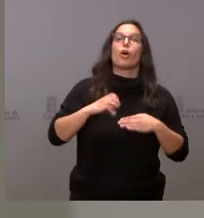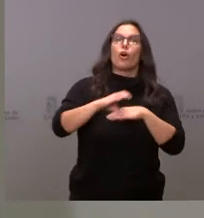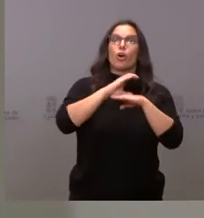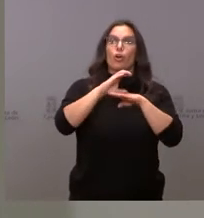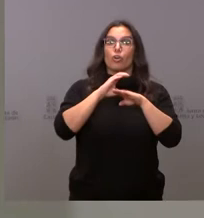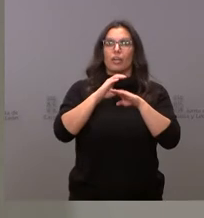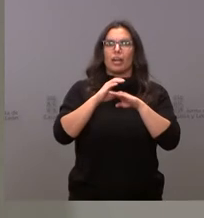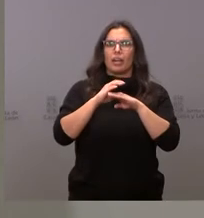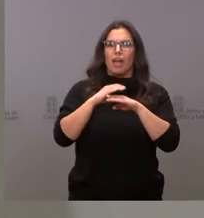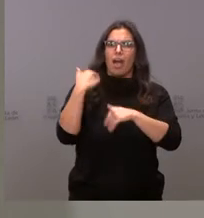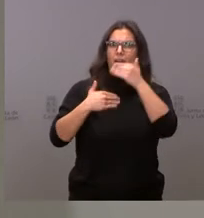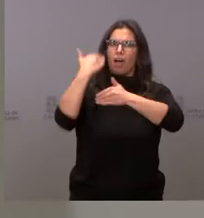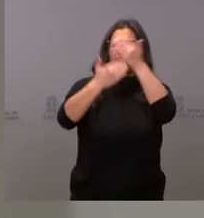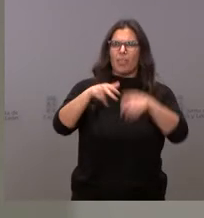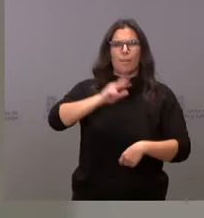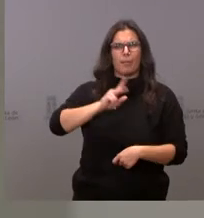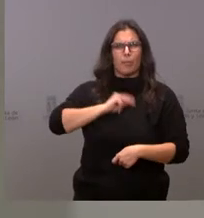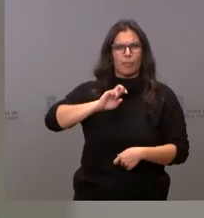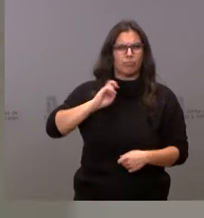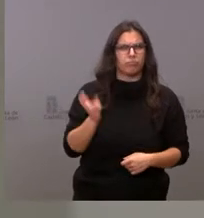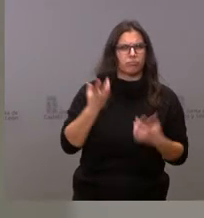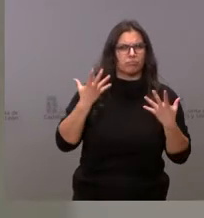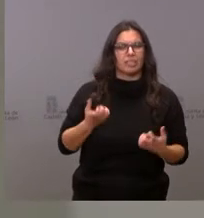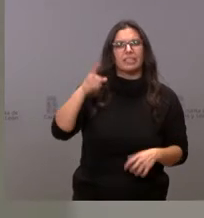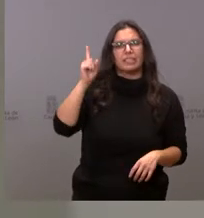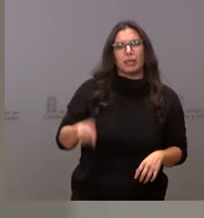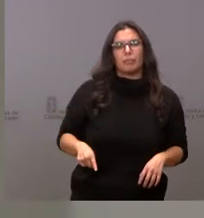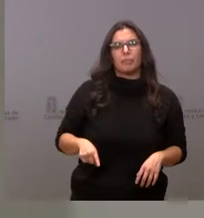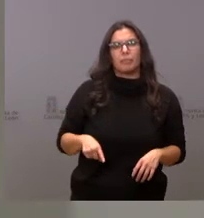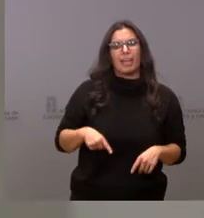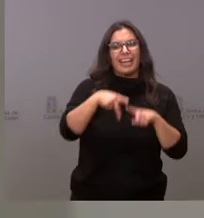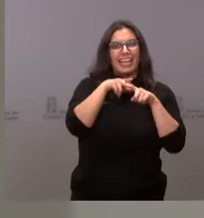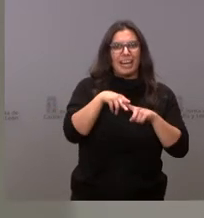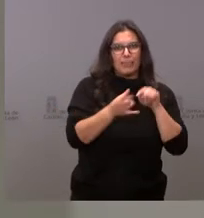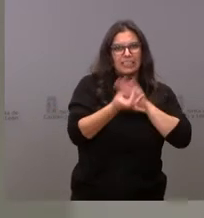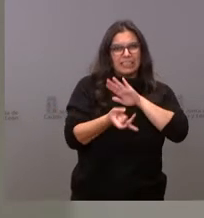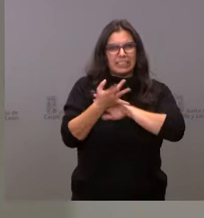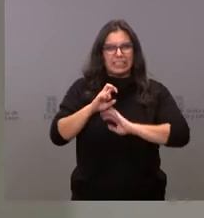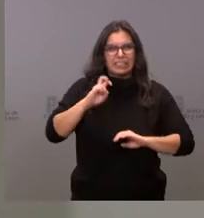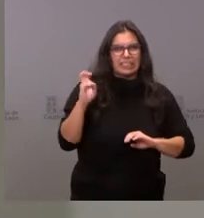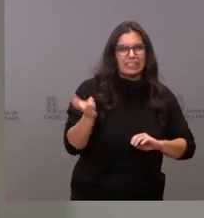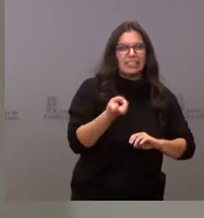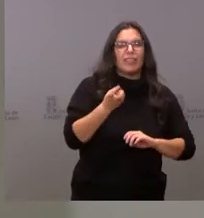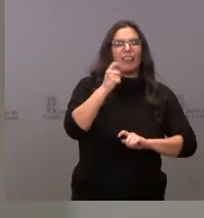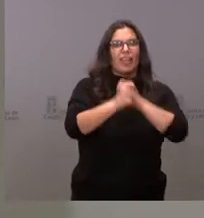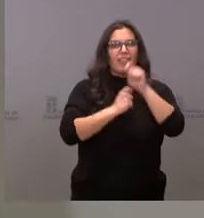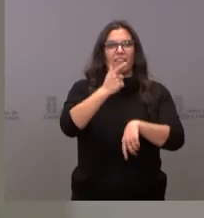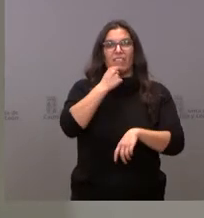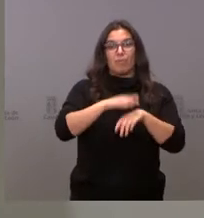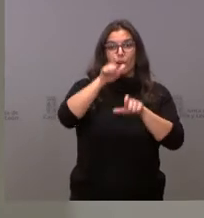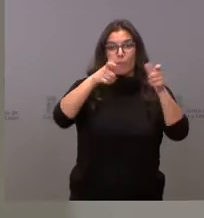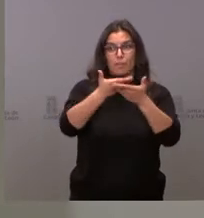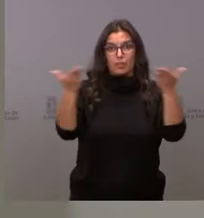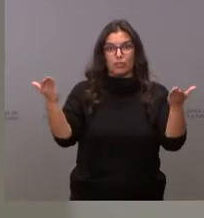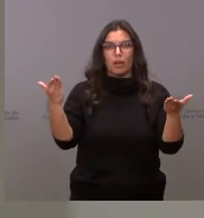premiadas por sus avances en transparencia, sino tener unas herramientas que han permitido a nuestra población